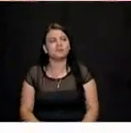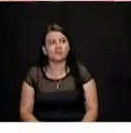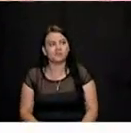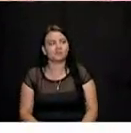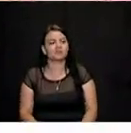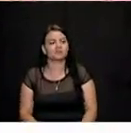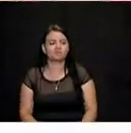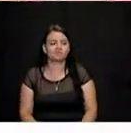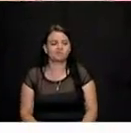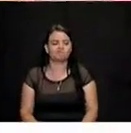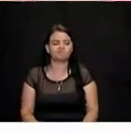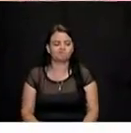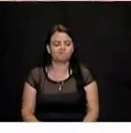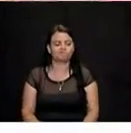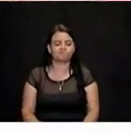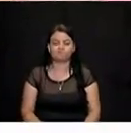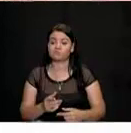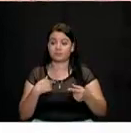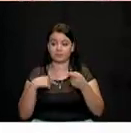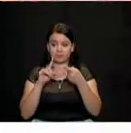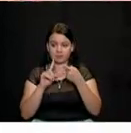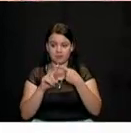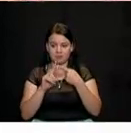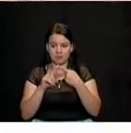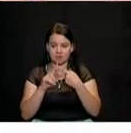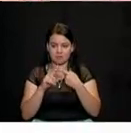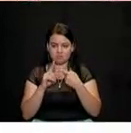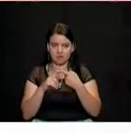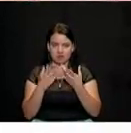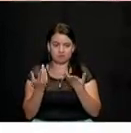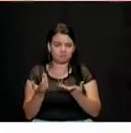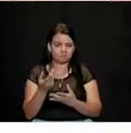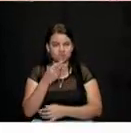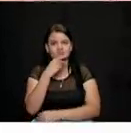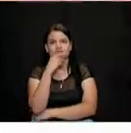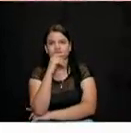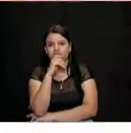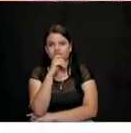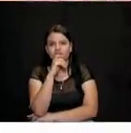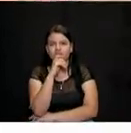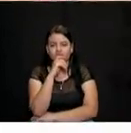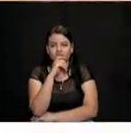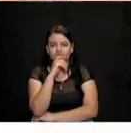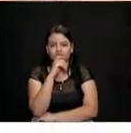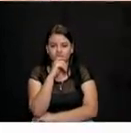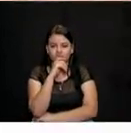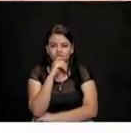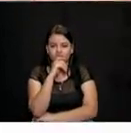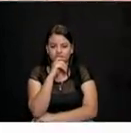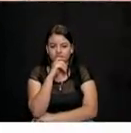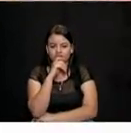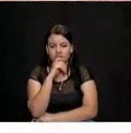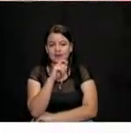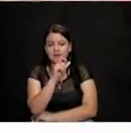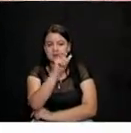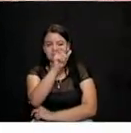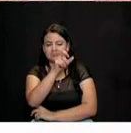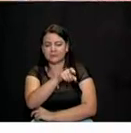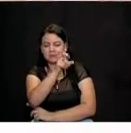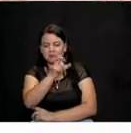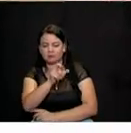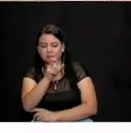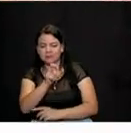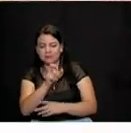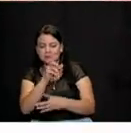Primero, pues tendremos que considerar el estado de esos espacios